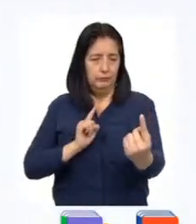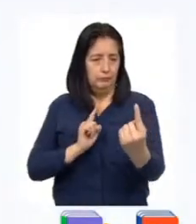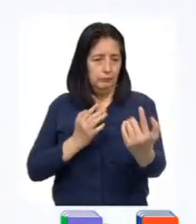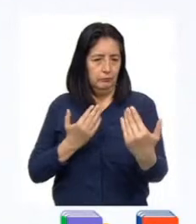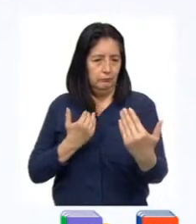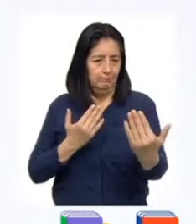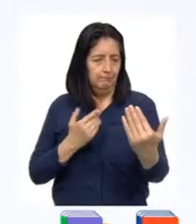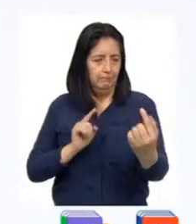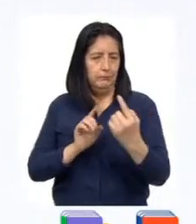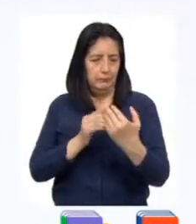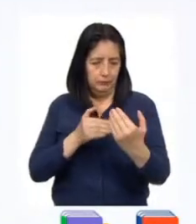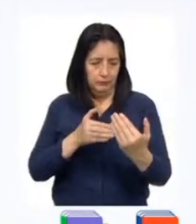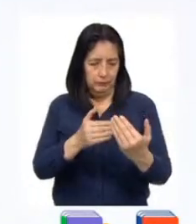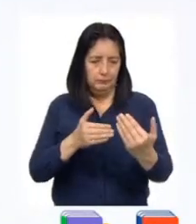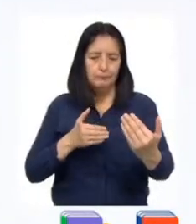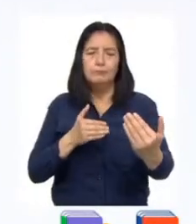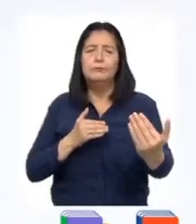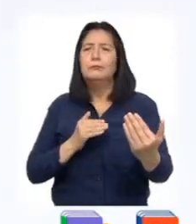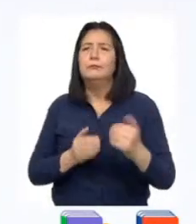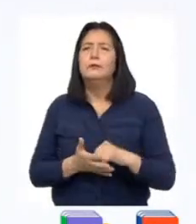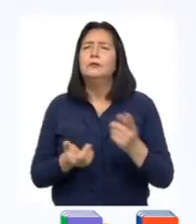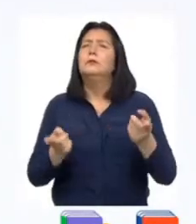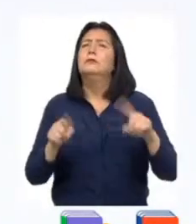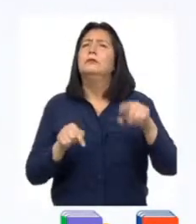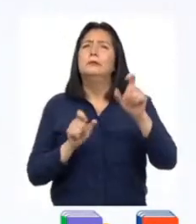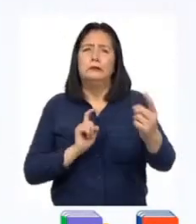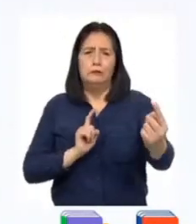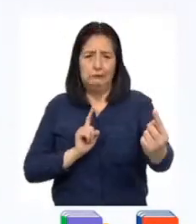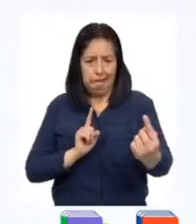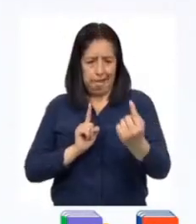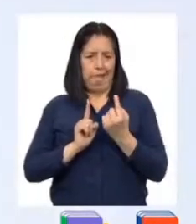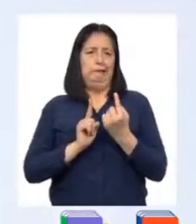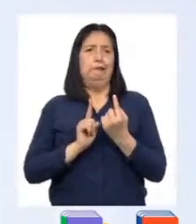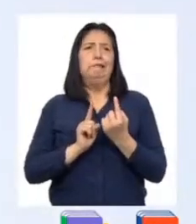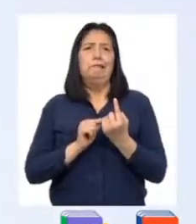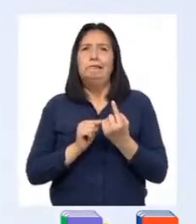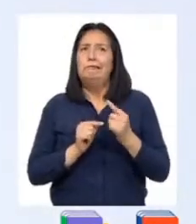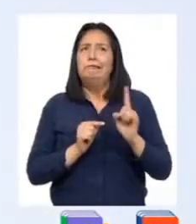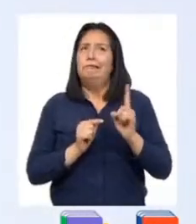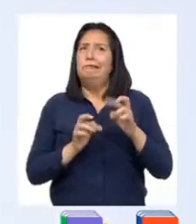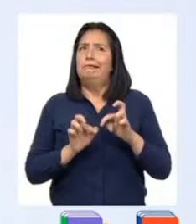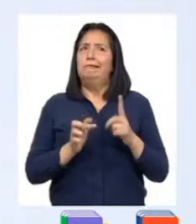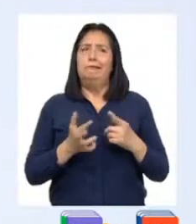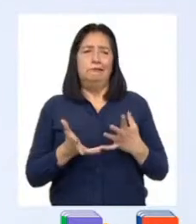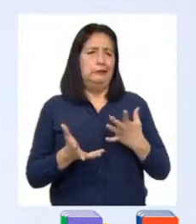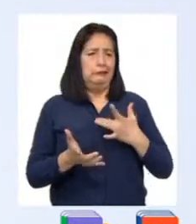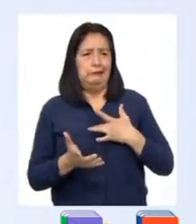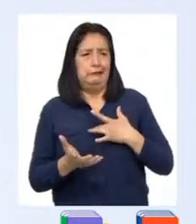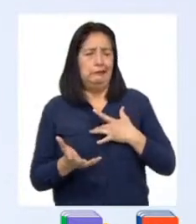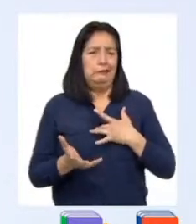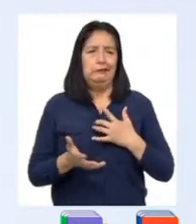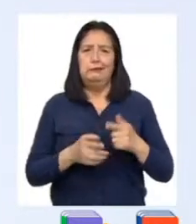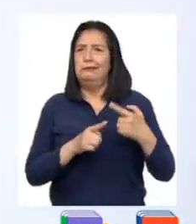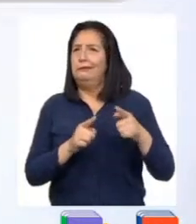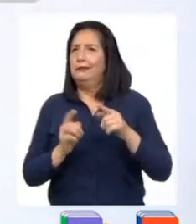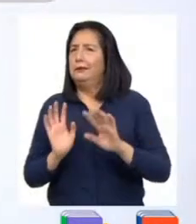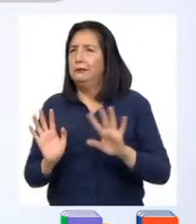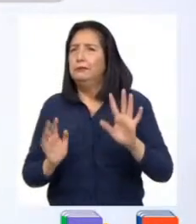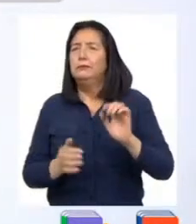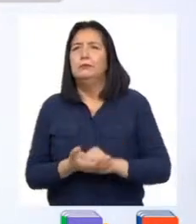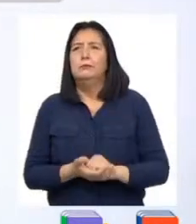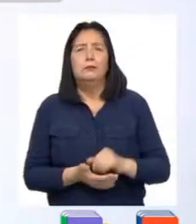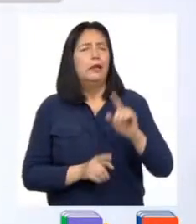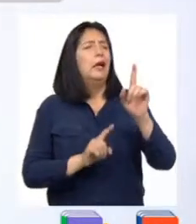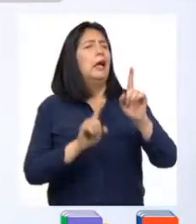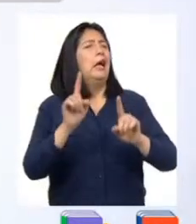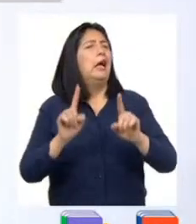Ahora bien, cuando alguien invade nuestro espacio personal, esto nos afecta de diversas maneras. A